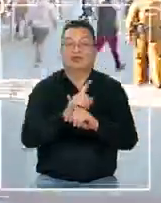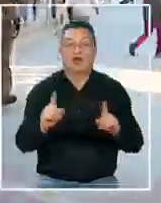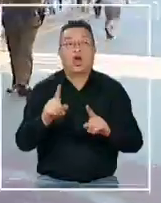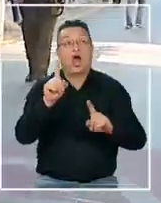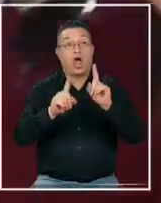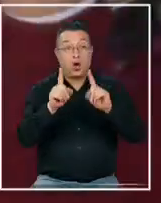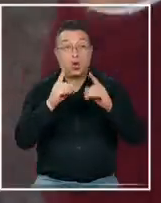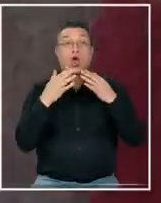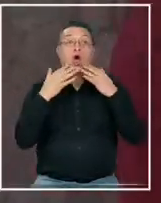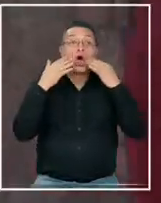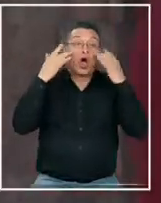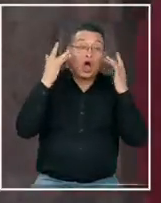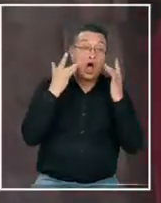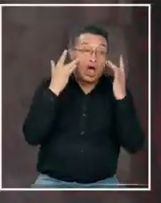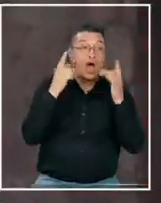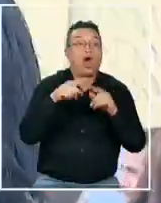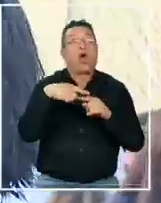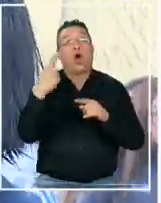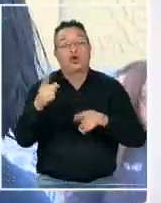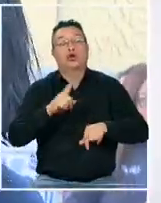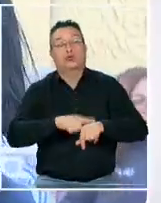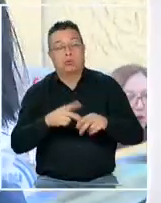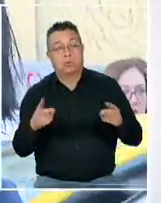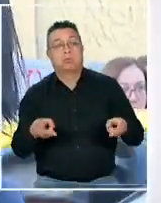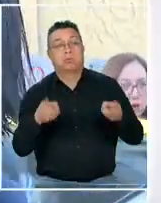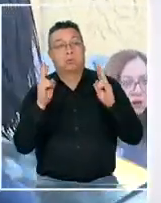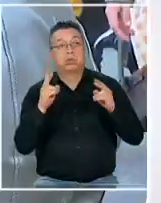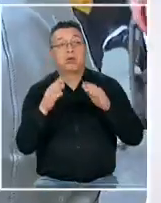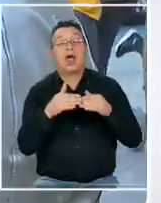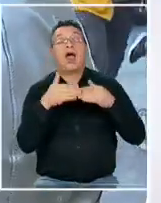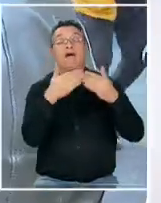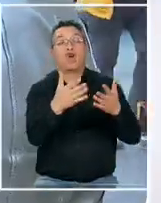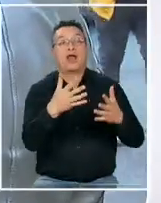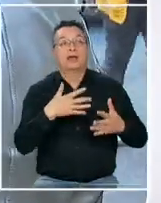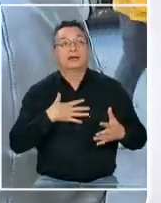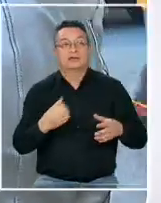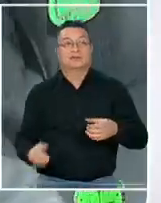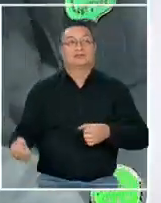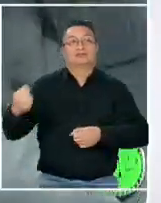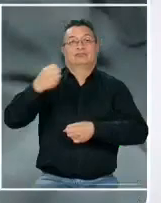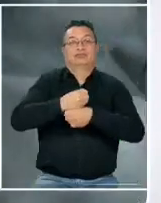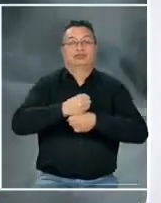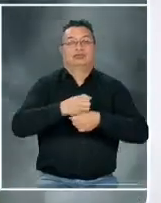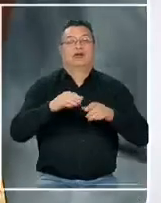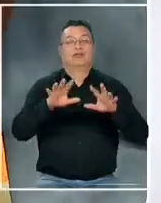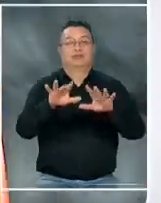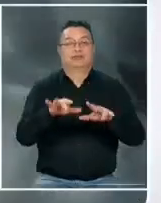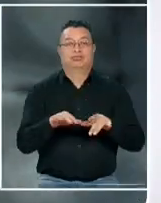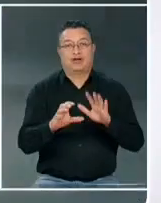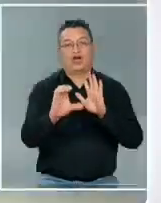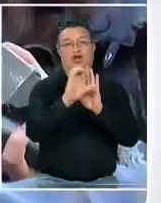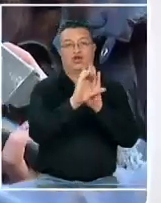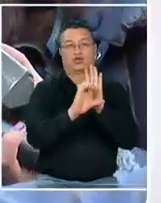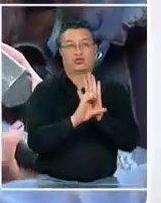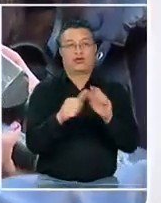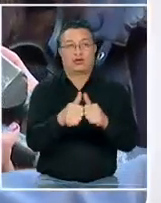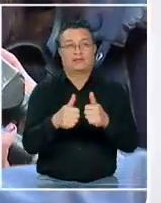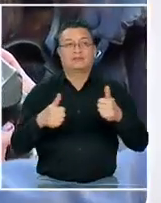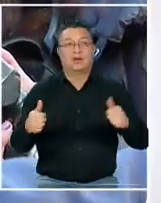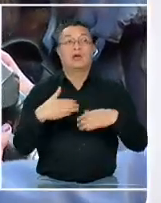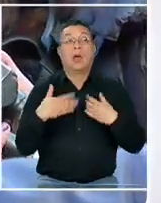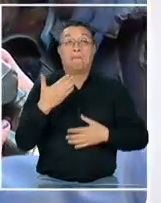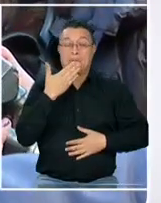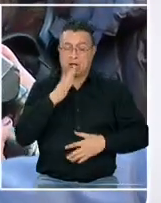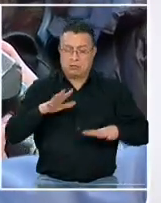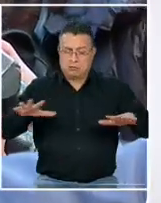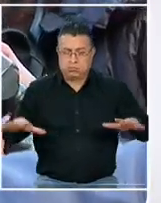se dieron emocionados, otros se dieron un tiempo en las afueras antes de asumir formalmente como consejeros constitucionales. Debemos dar nuestro